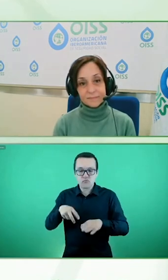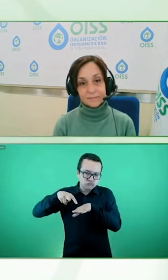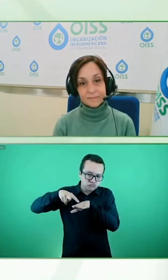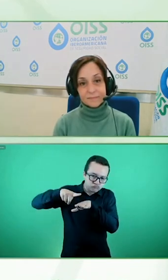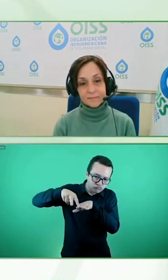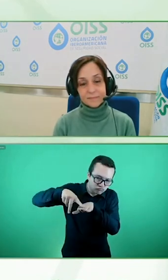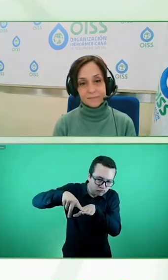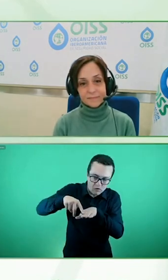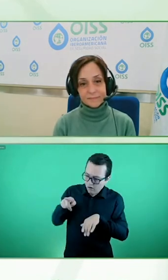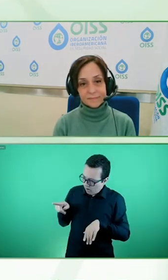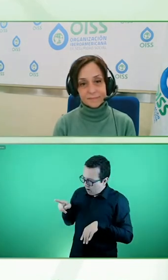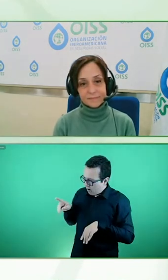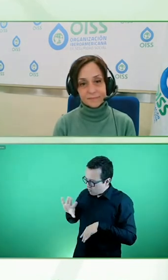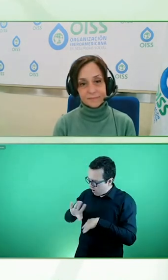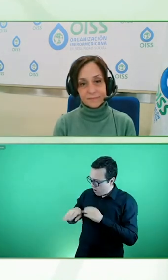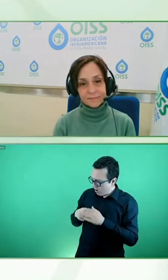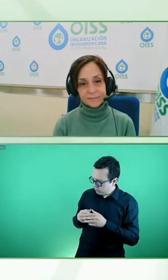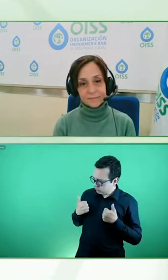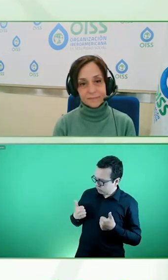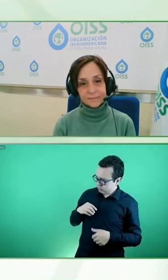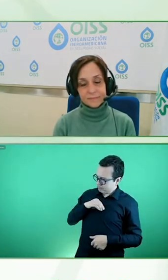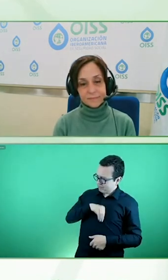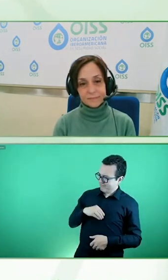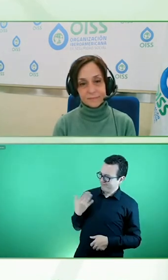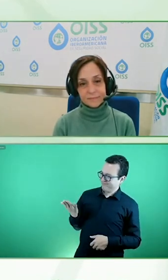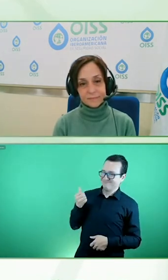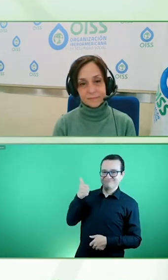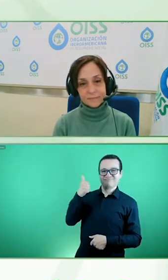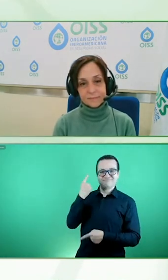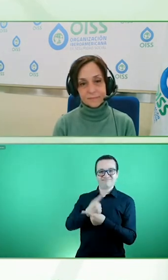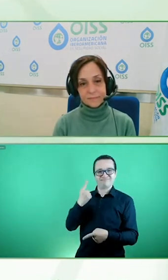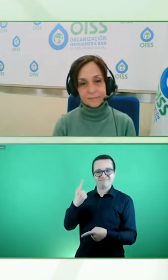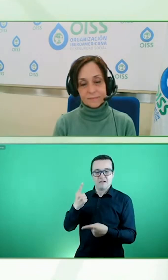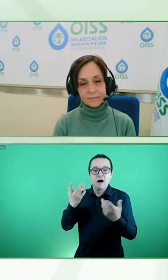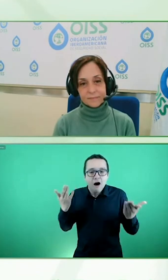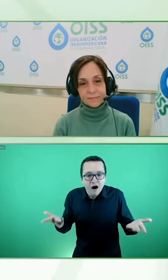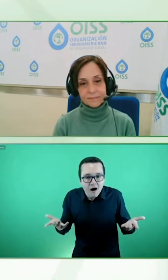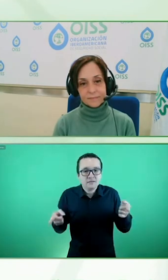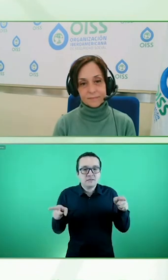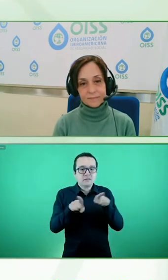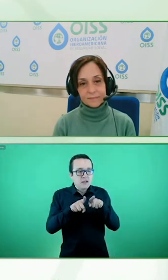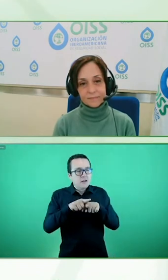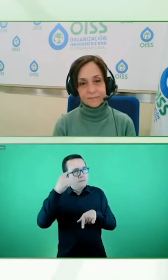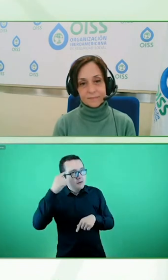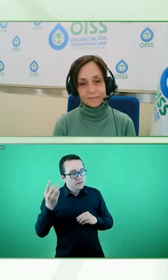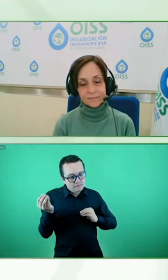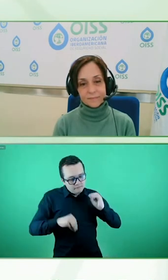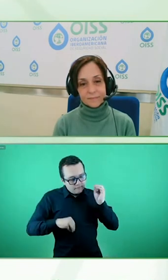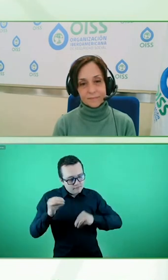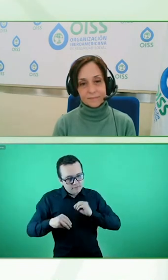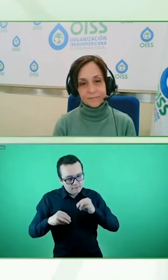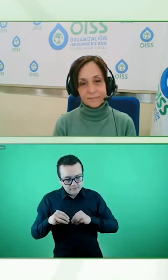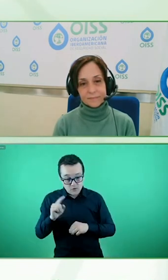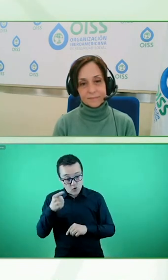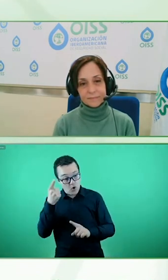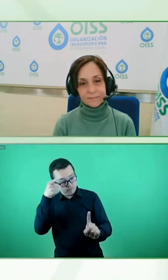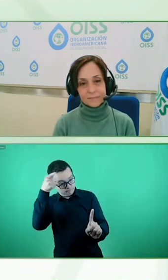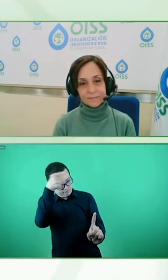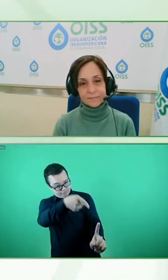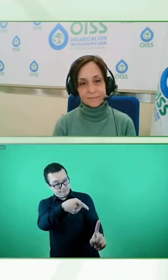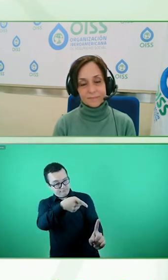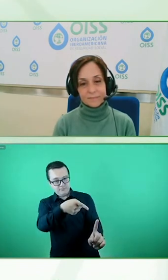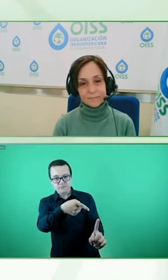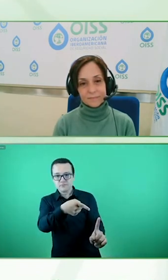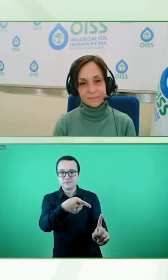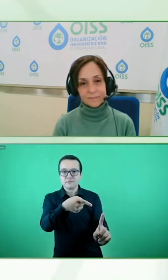creo que tenemos que pensar en una mentalidad de abundancia cuando hacemos esto, y no una mentalidad simplemente de nicho, ¿no? Que creo que eso es lo que nos